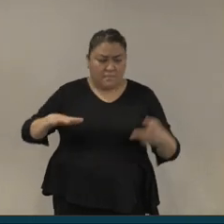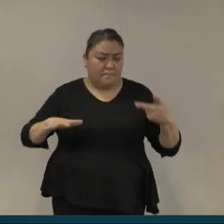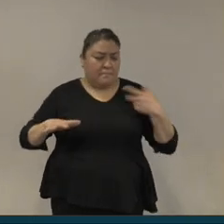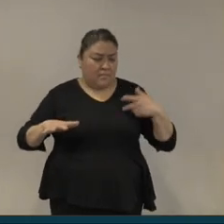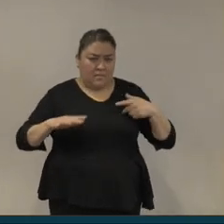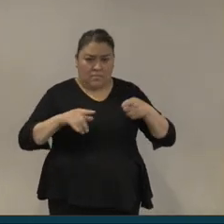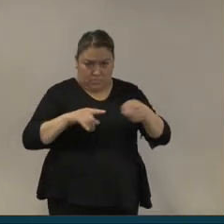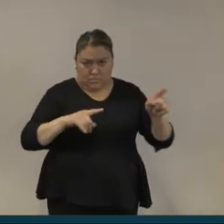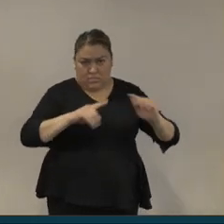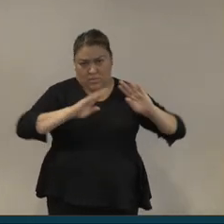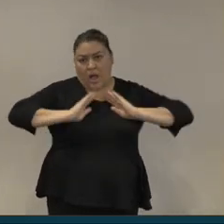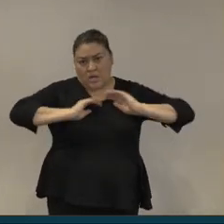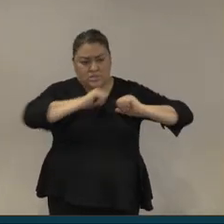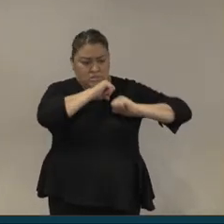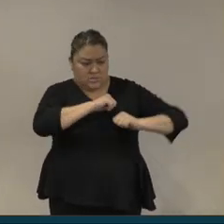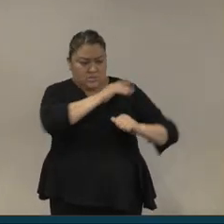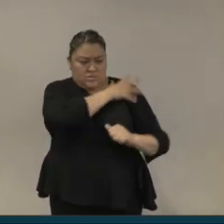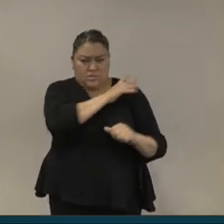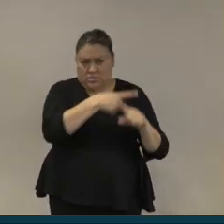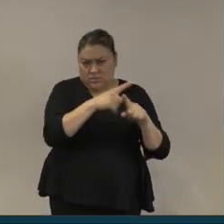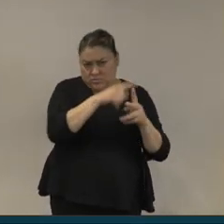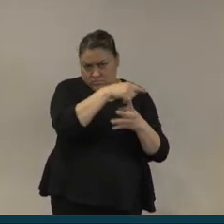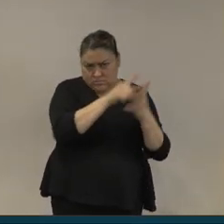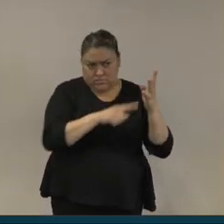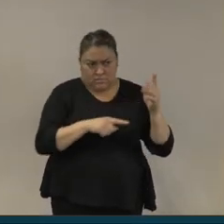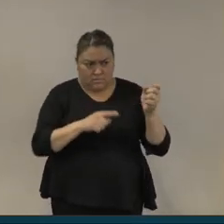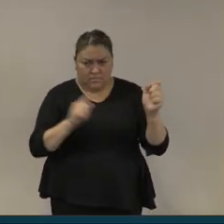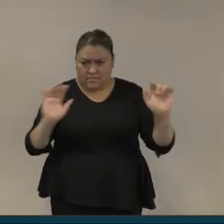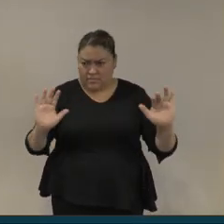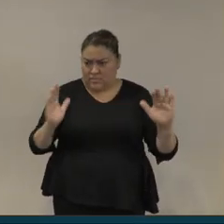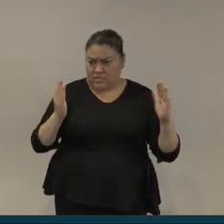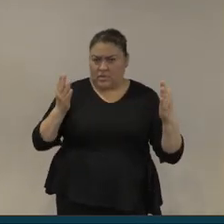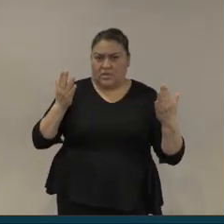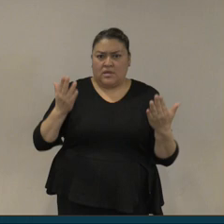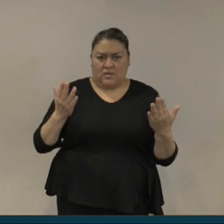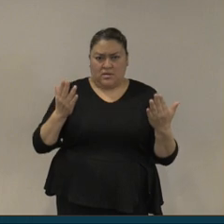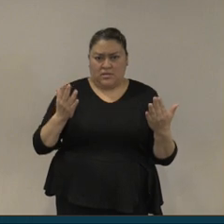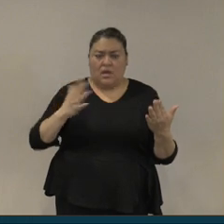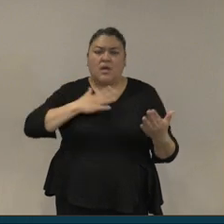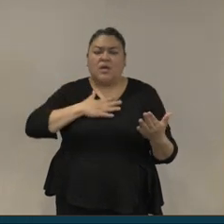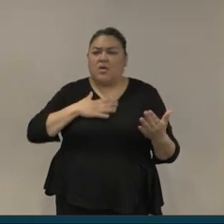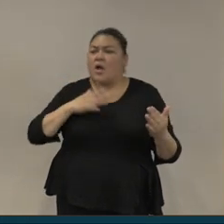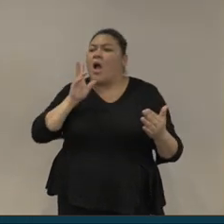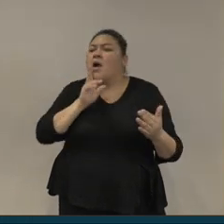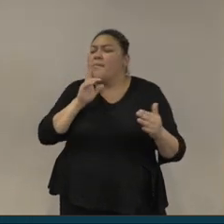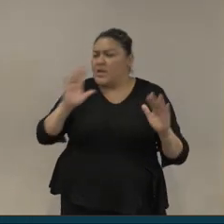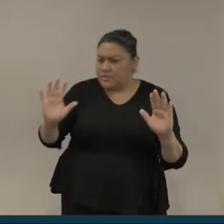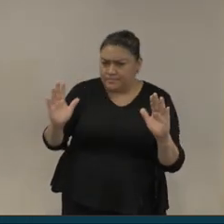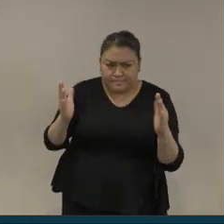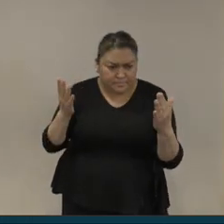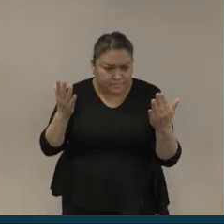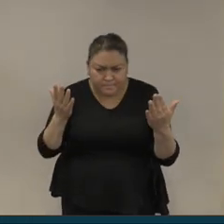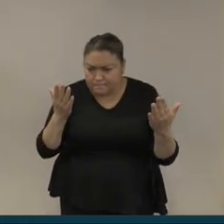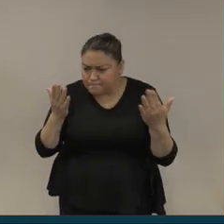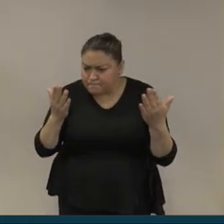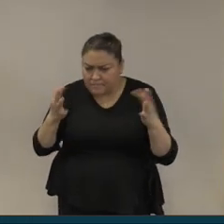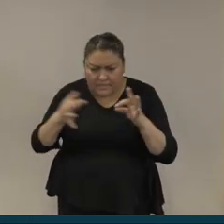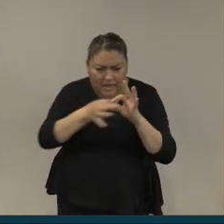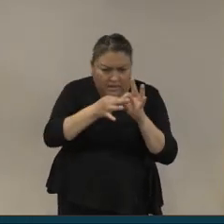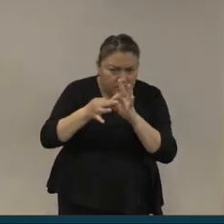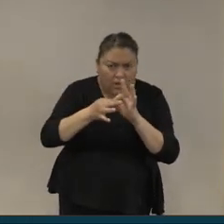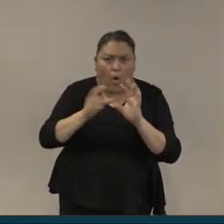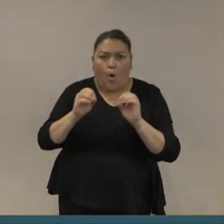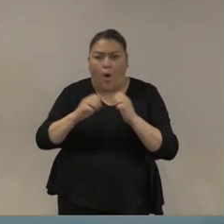a nivel nacional no fue, en mi análisis, dañada de manera contundente. Sin embargo,